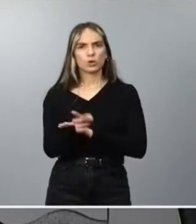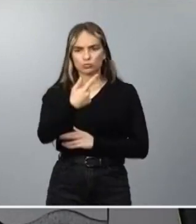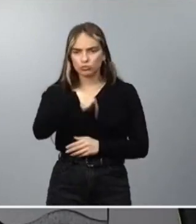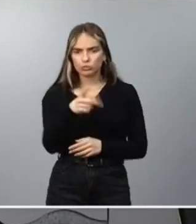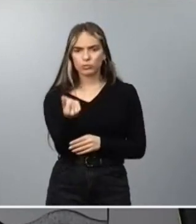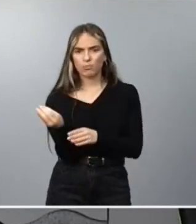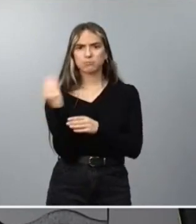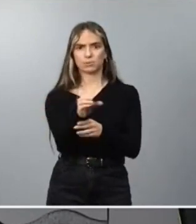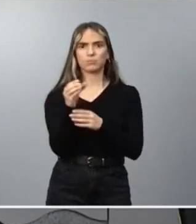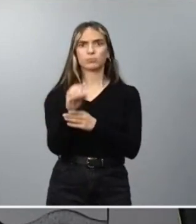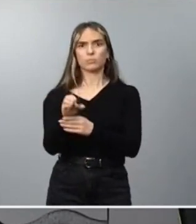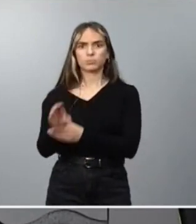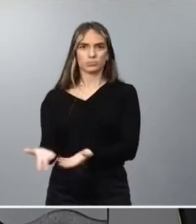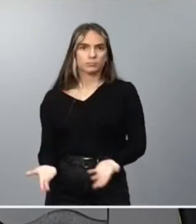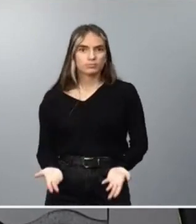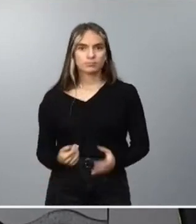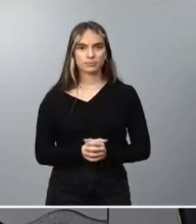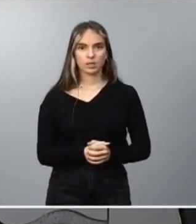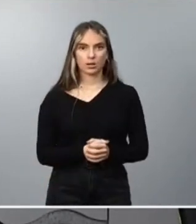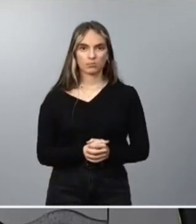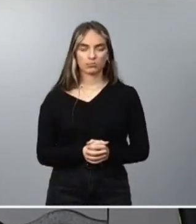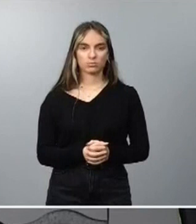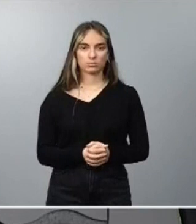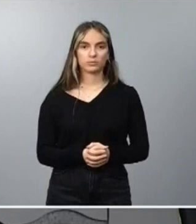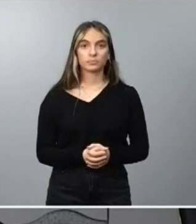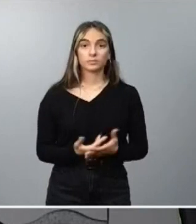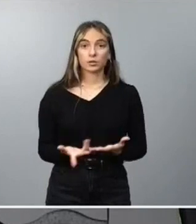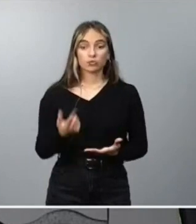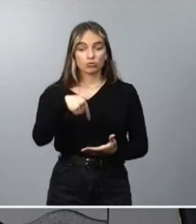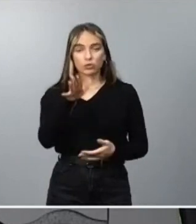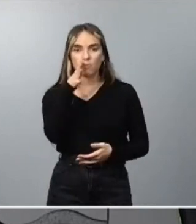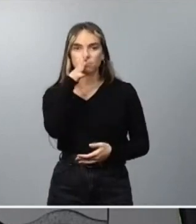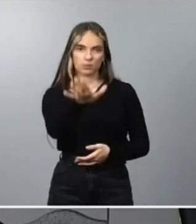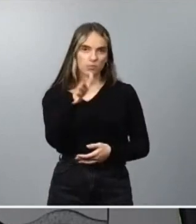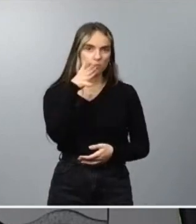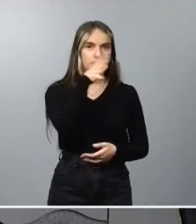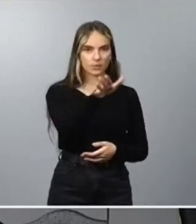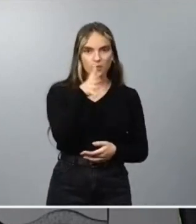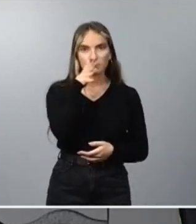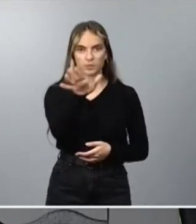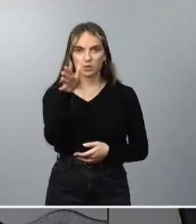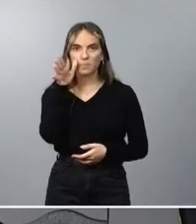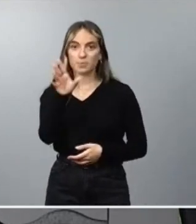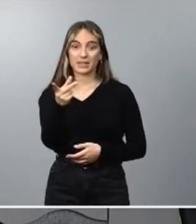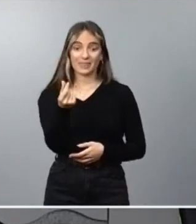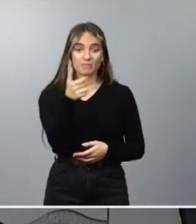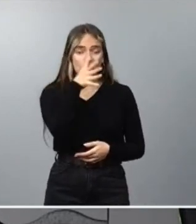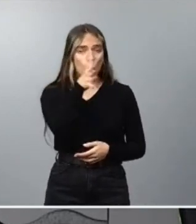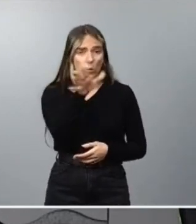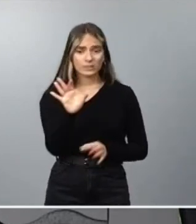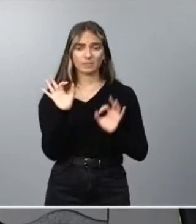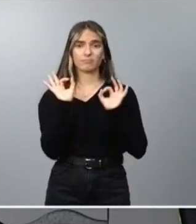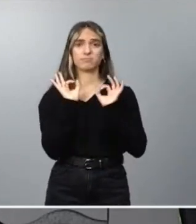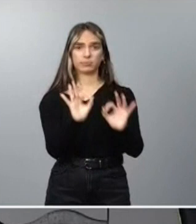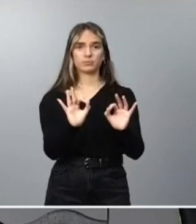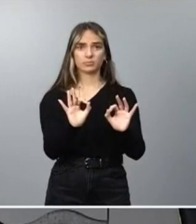cambio de nada. Porque si somos condenados y se nos imponen multas coercitivas, esas multas se mantienen hasta